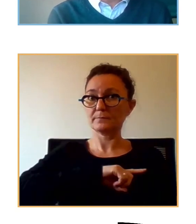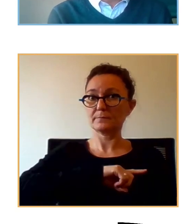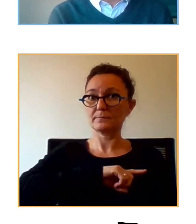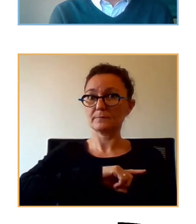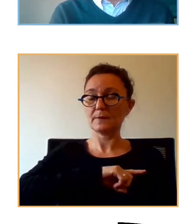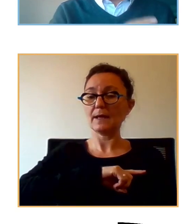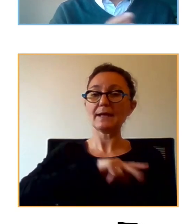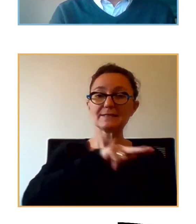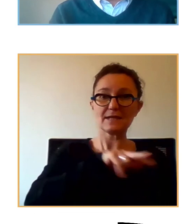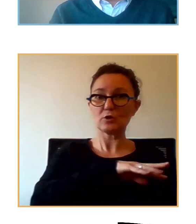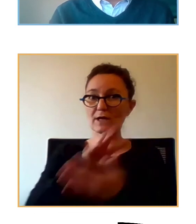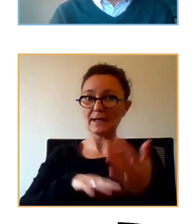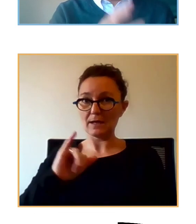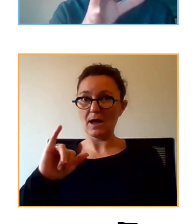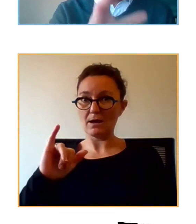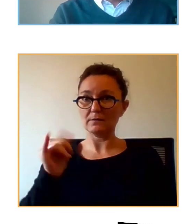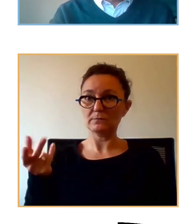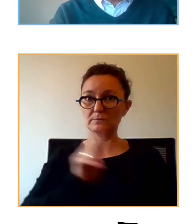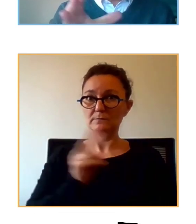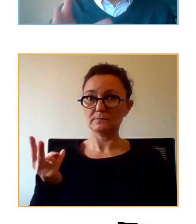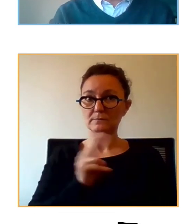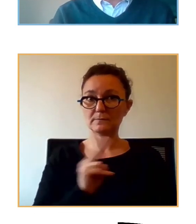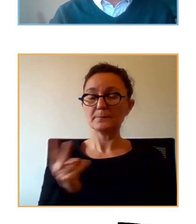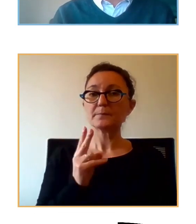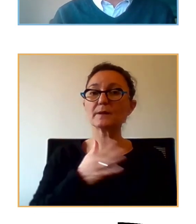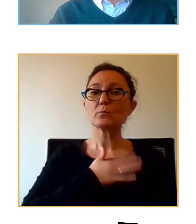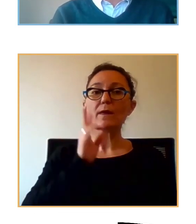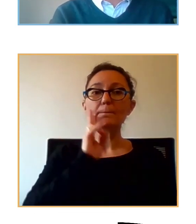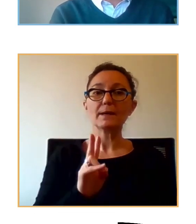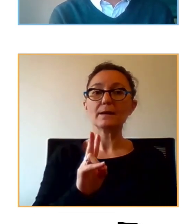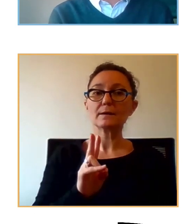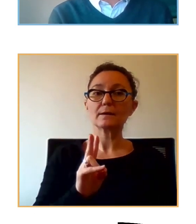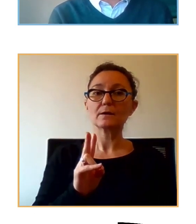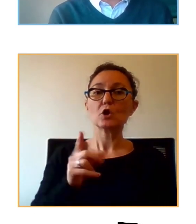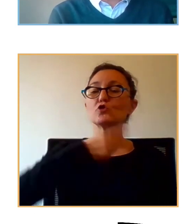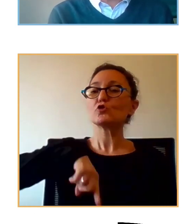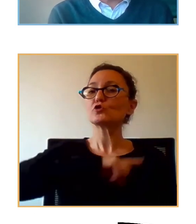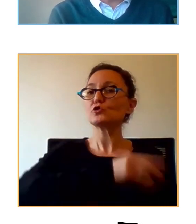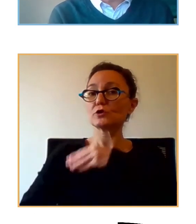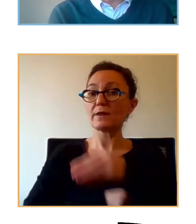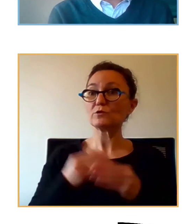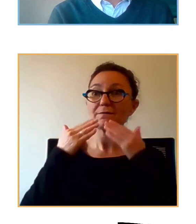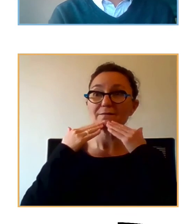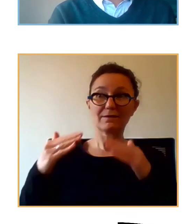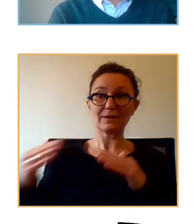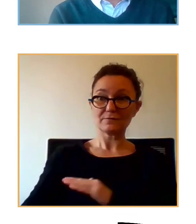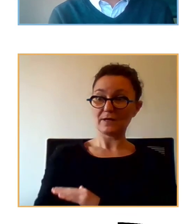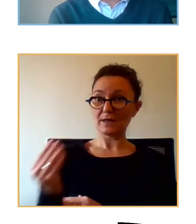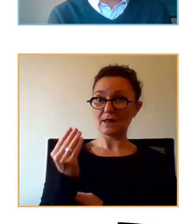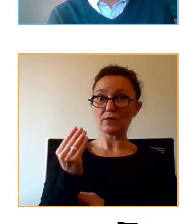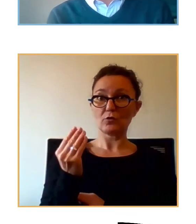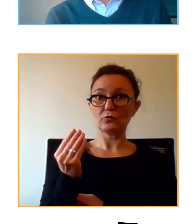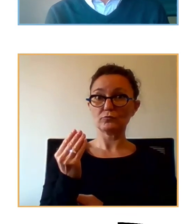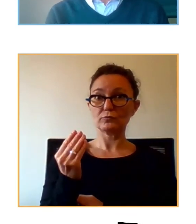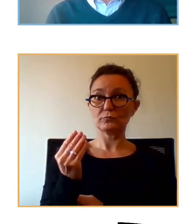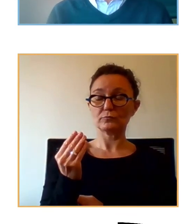catalán para que vean distintas iniciativas que lo que hacemos son gracias a la financiación que podemos contar por